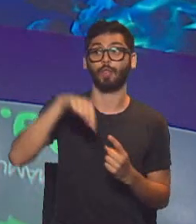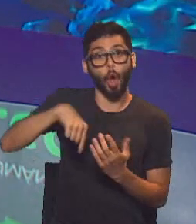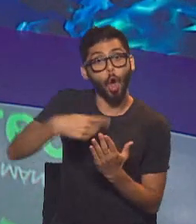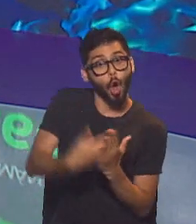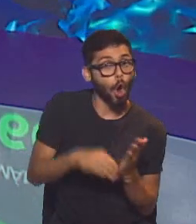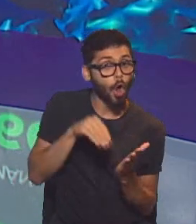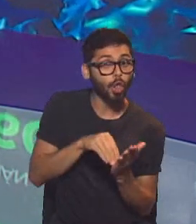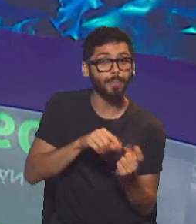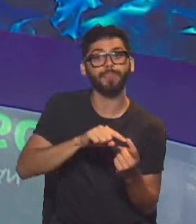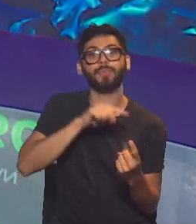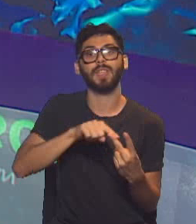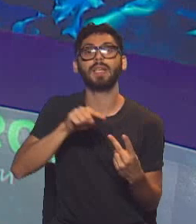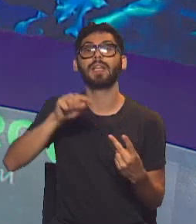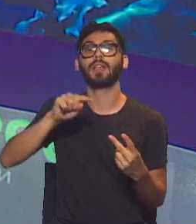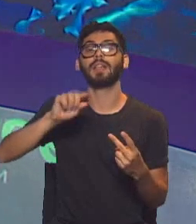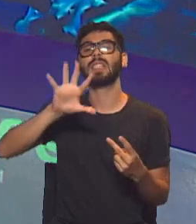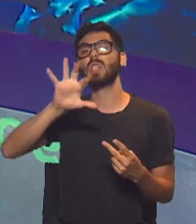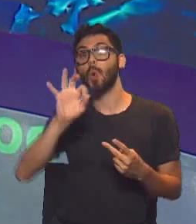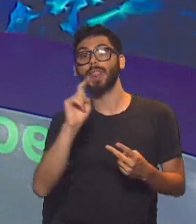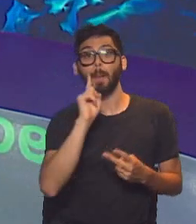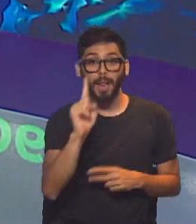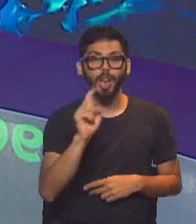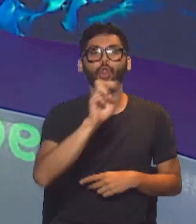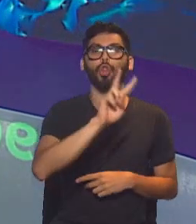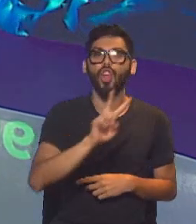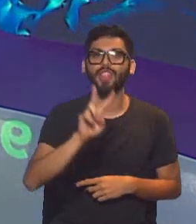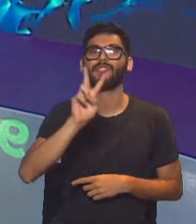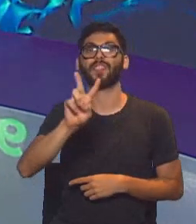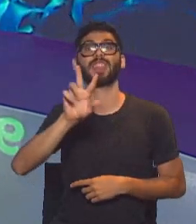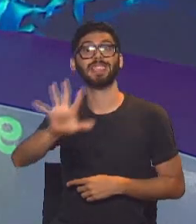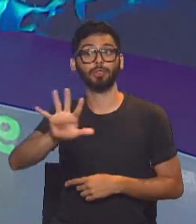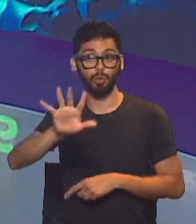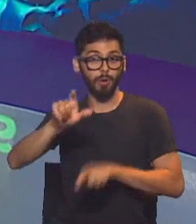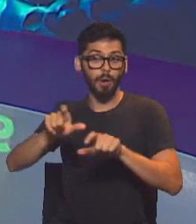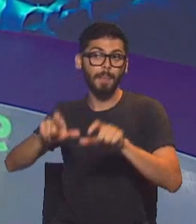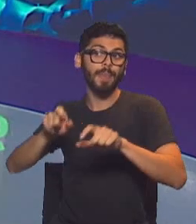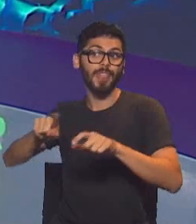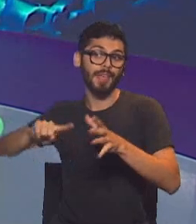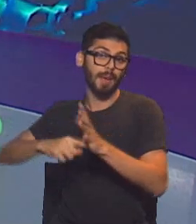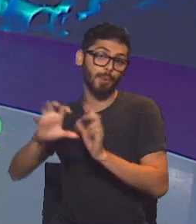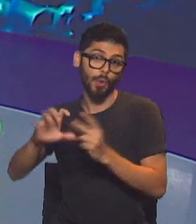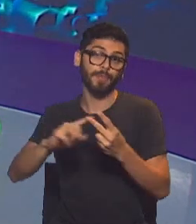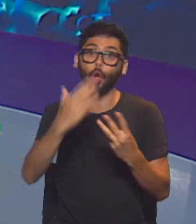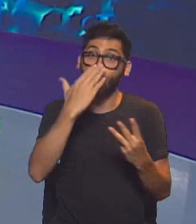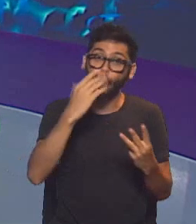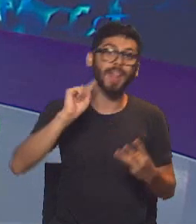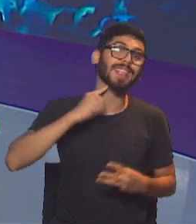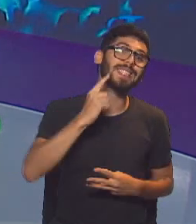parte del COVID-19. 50.225 son los contagiados de la Provincia de Buenos Aires. En Córdoba son 13